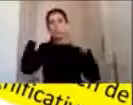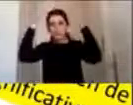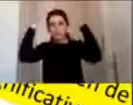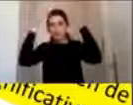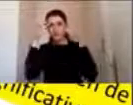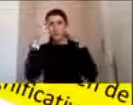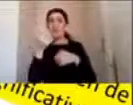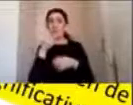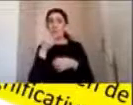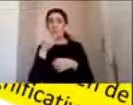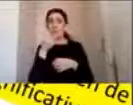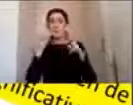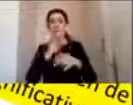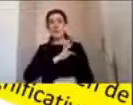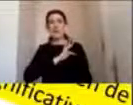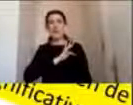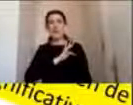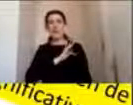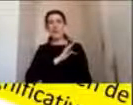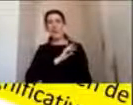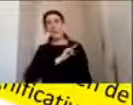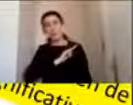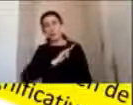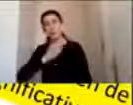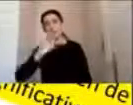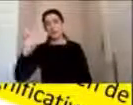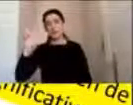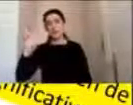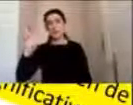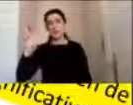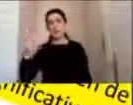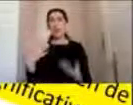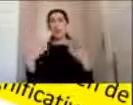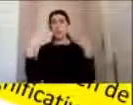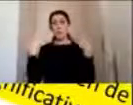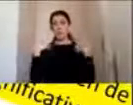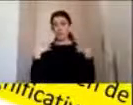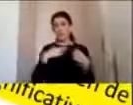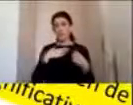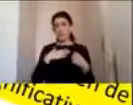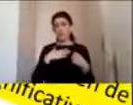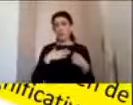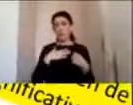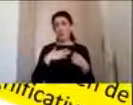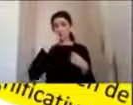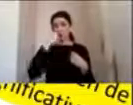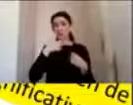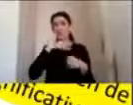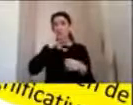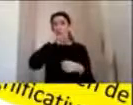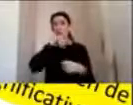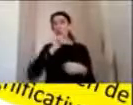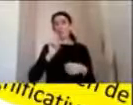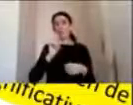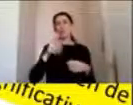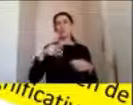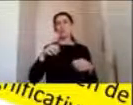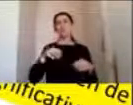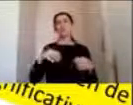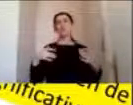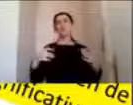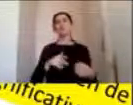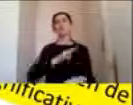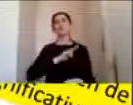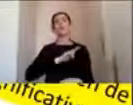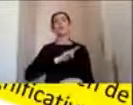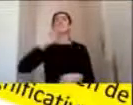místico-religiosas que en el fondo desplazan la responsabilidad de los adultos para poder utilizar elementos de protección personal.